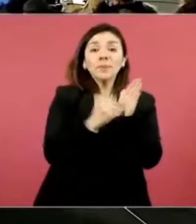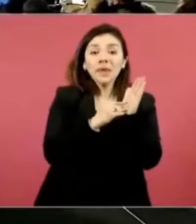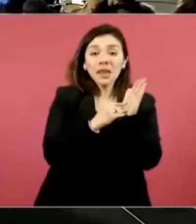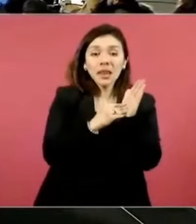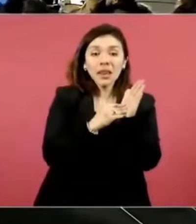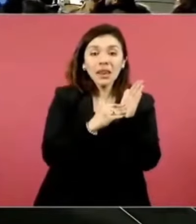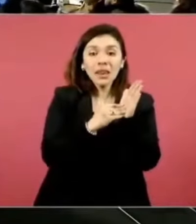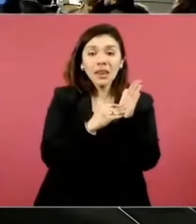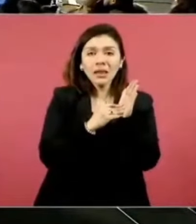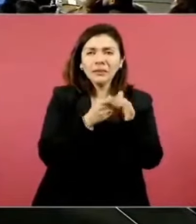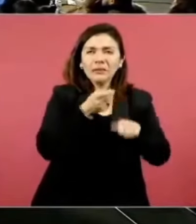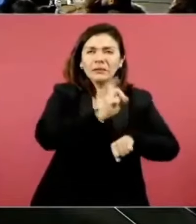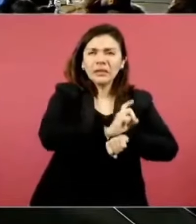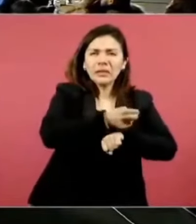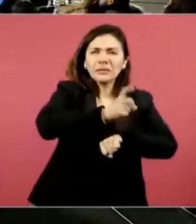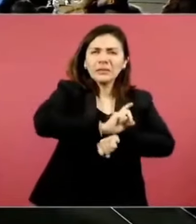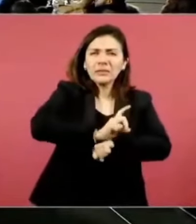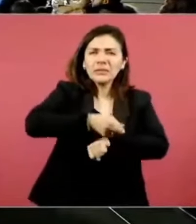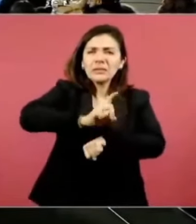diarios